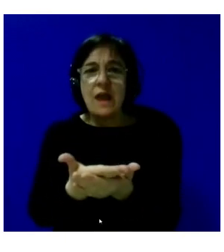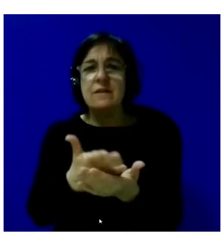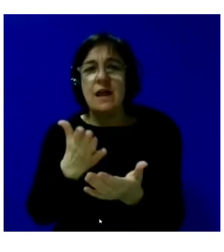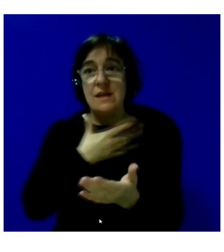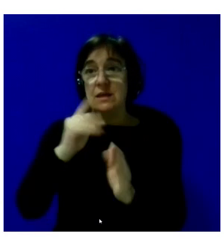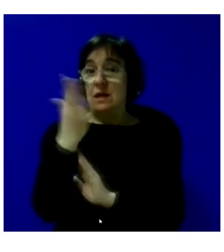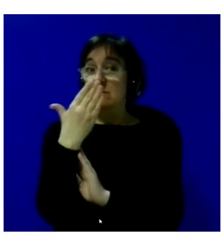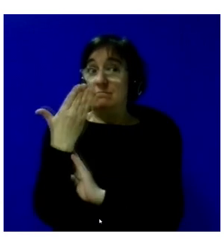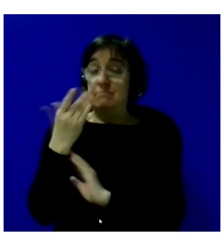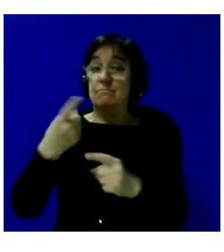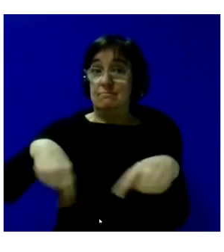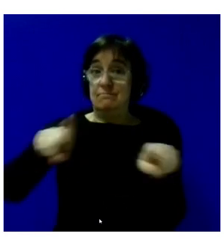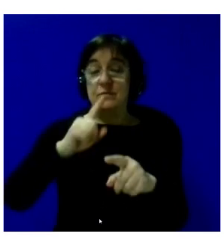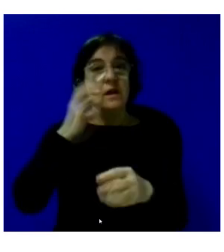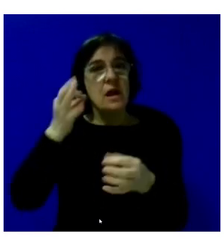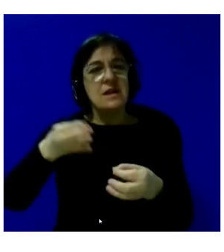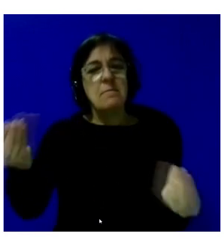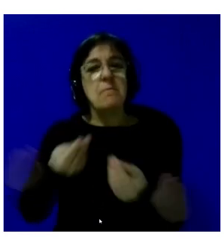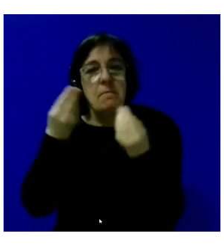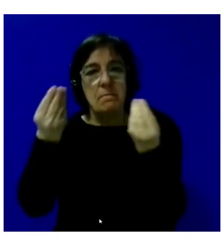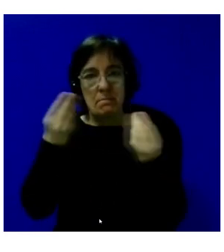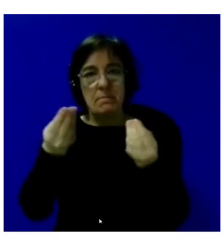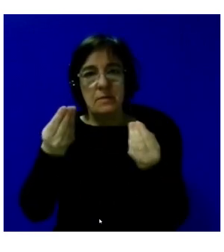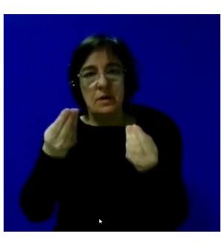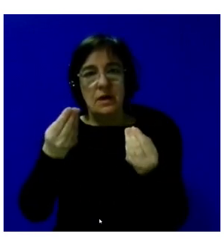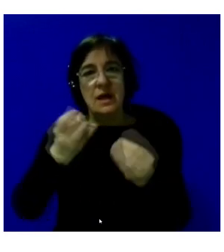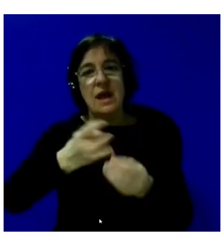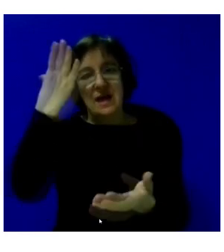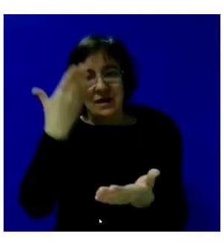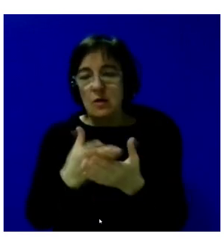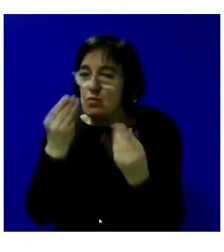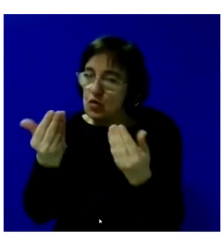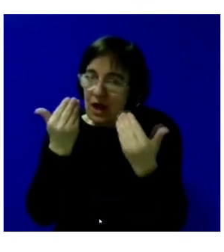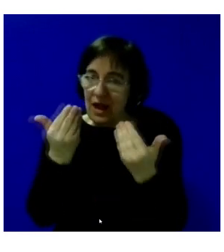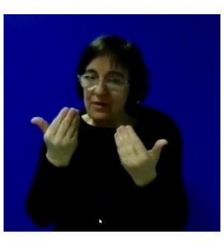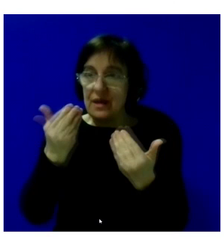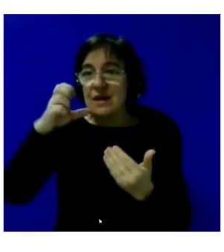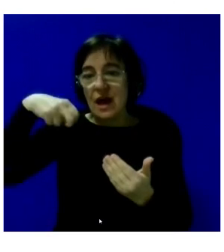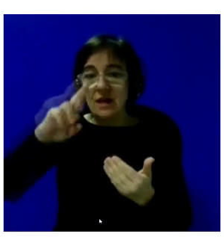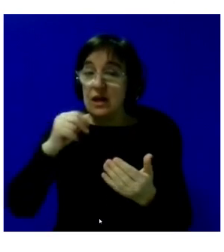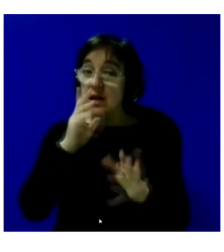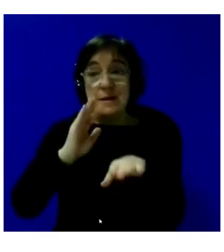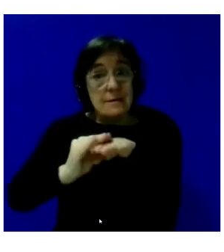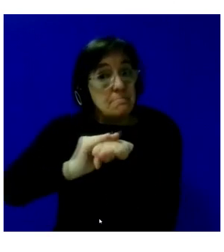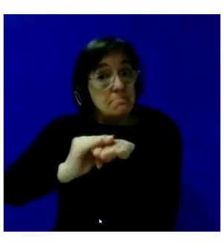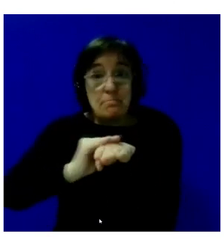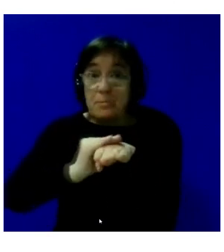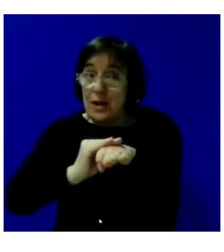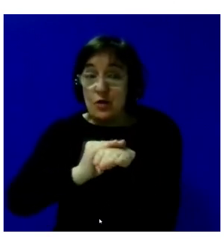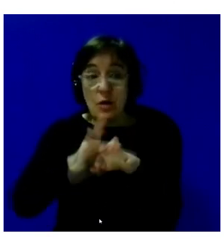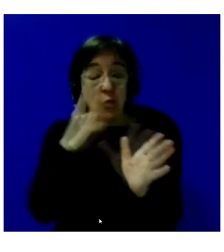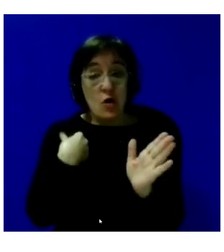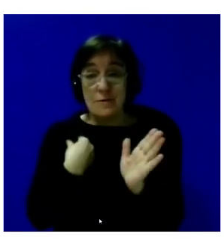nos quisierais hacer en aras siempre a mejorar esta iniciativa. Muchas gracias, Enrique, y como os digo, perdonad por la